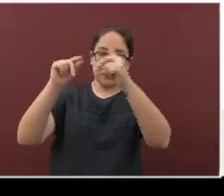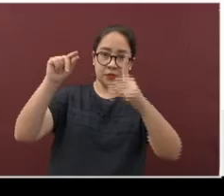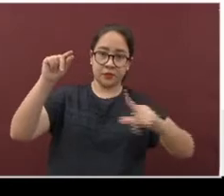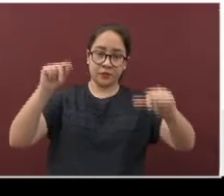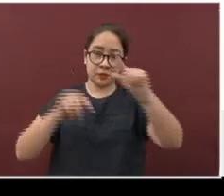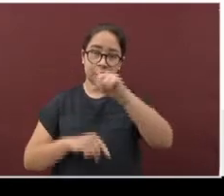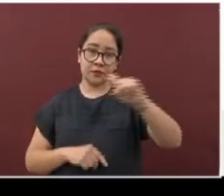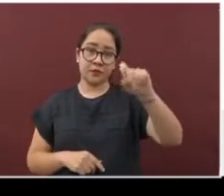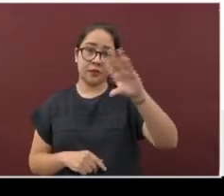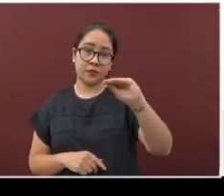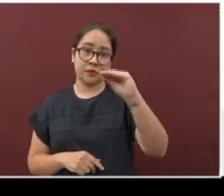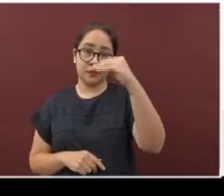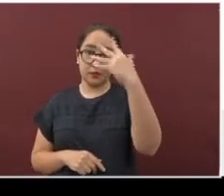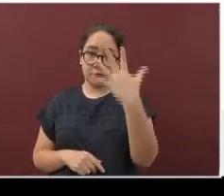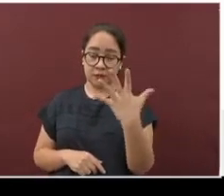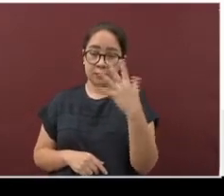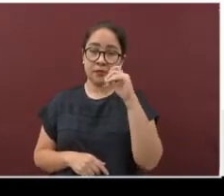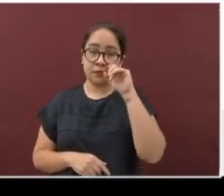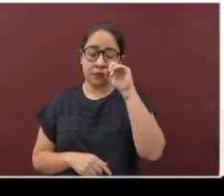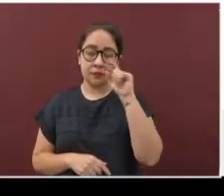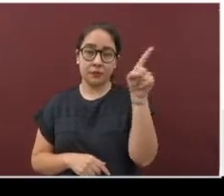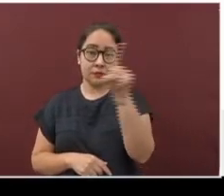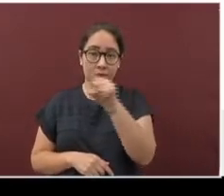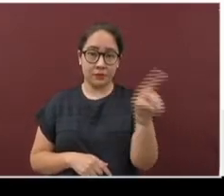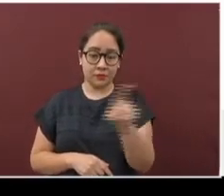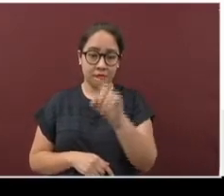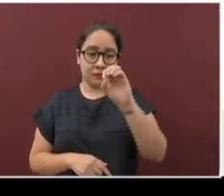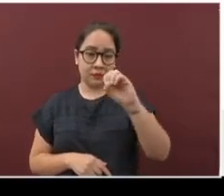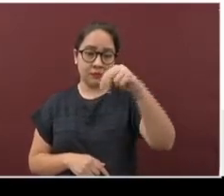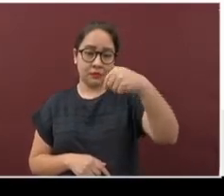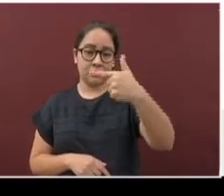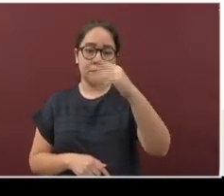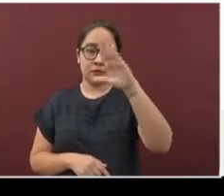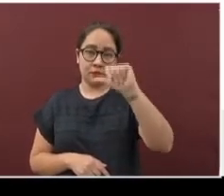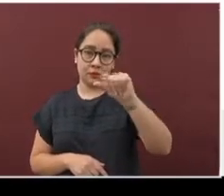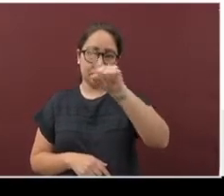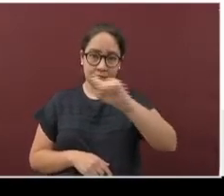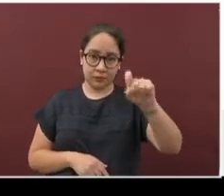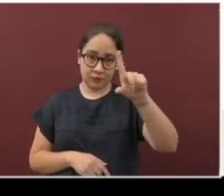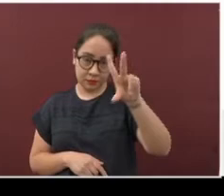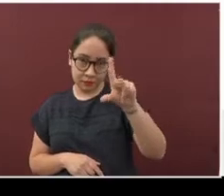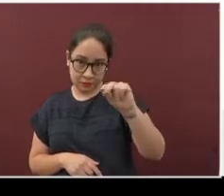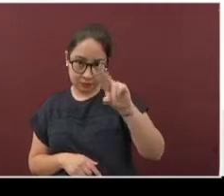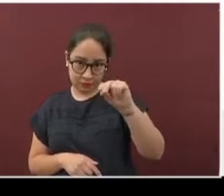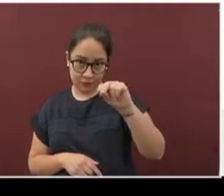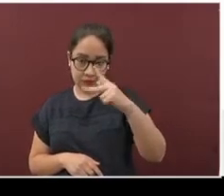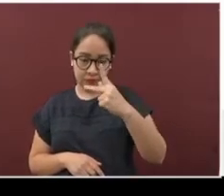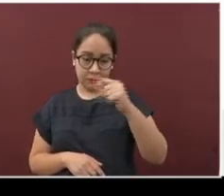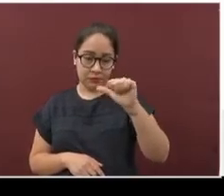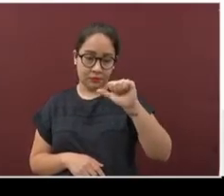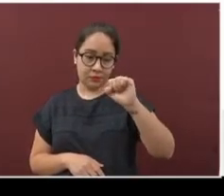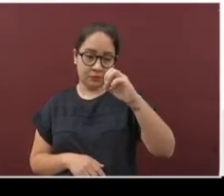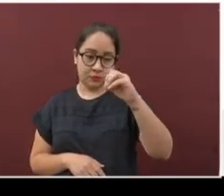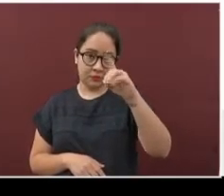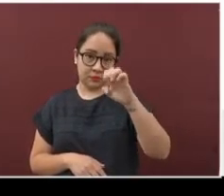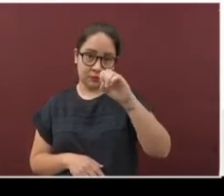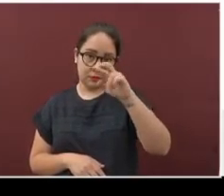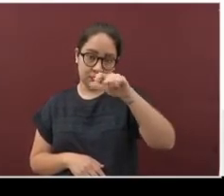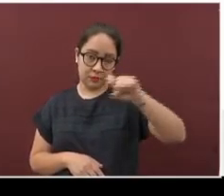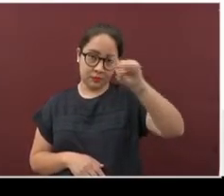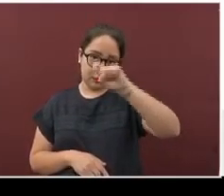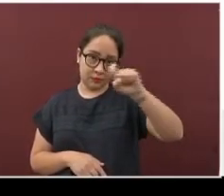185. Y Zongolica con 180. Paso de Ovejas 173.